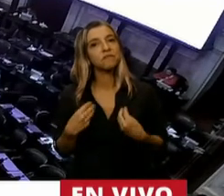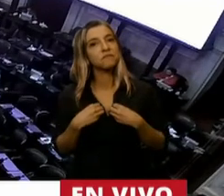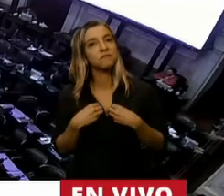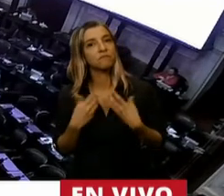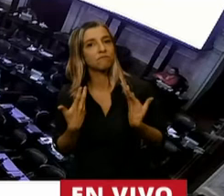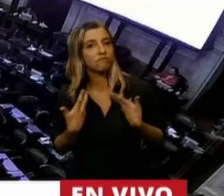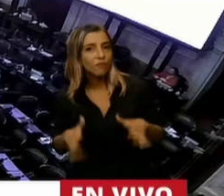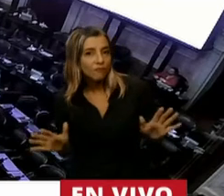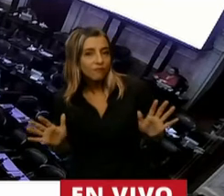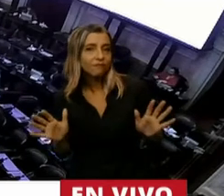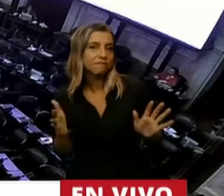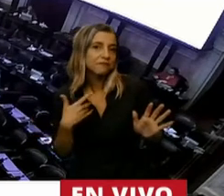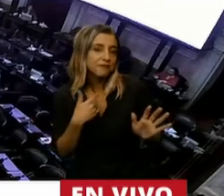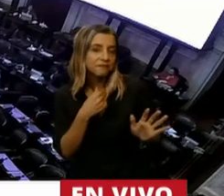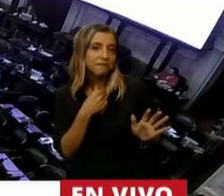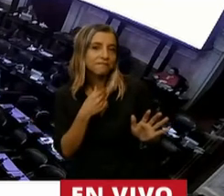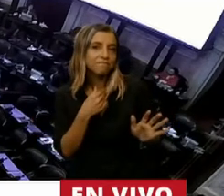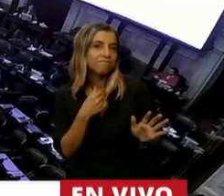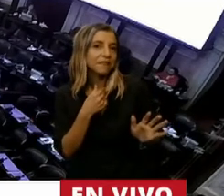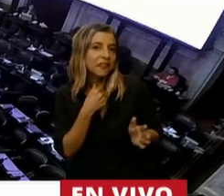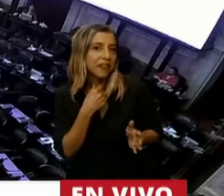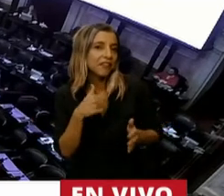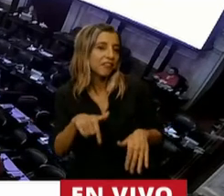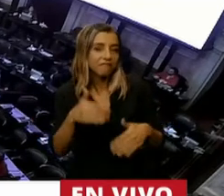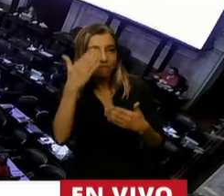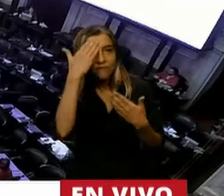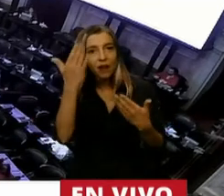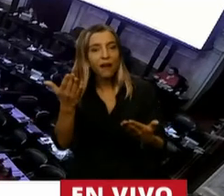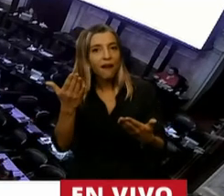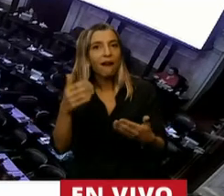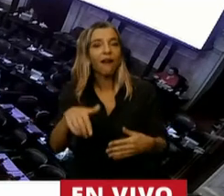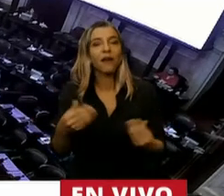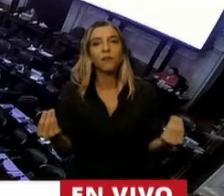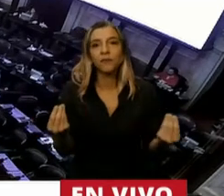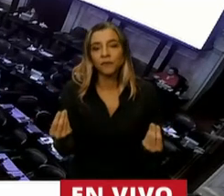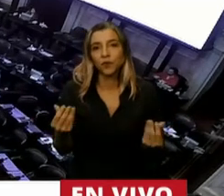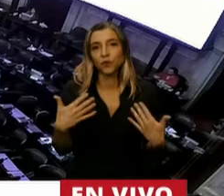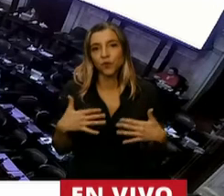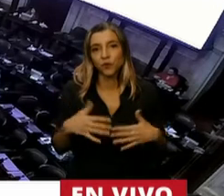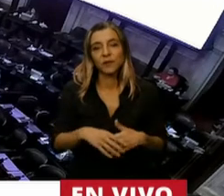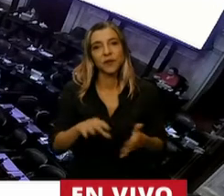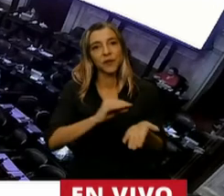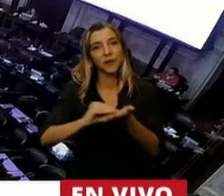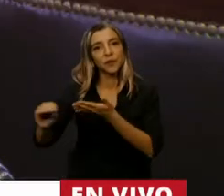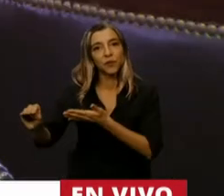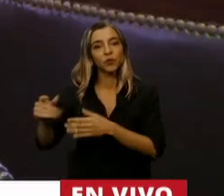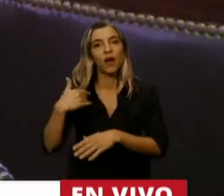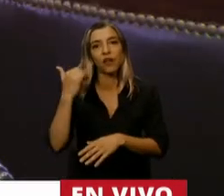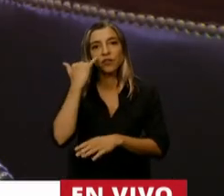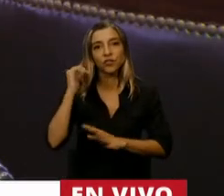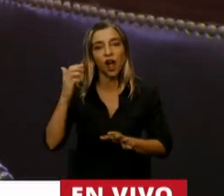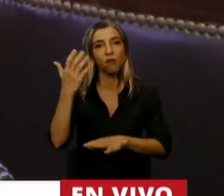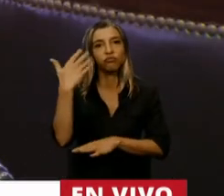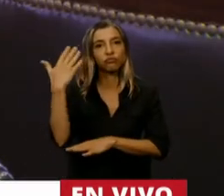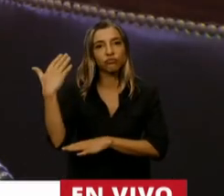de parte mía poder hacer este homenaje luego de los discursos de los diputados propinantes.